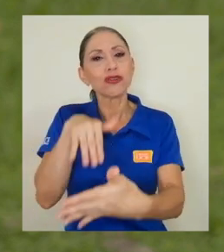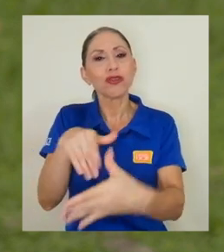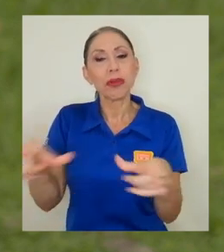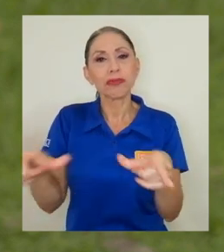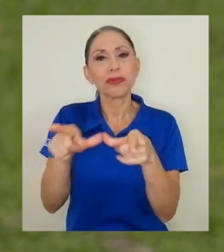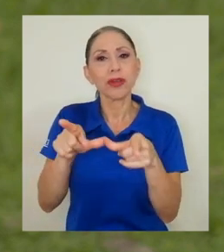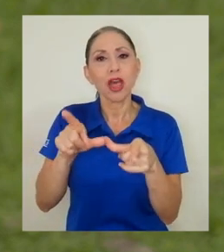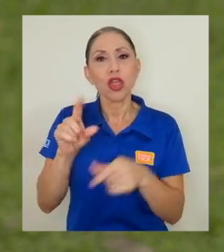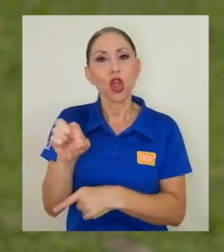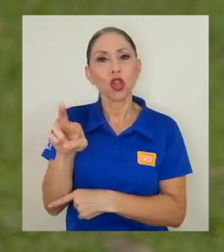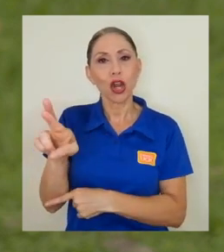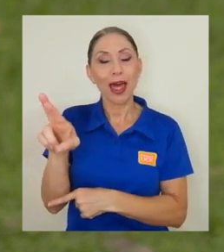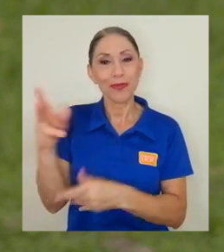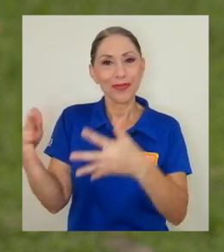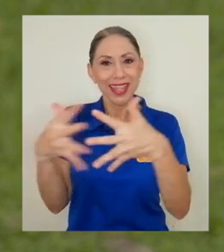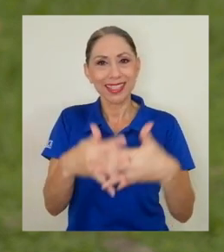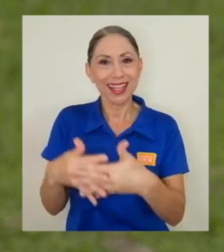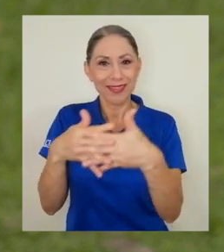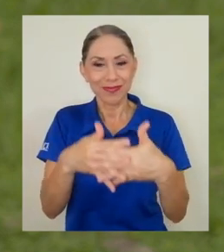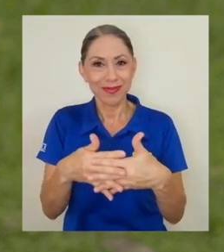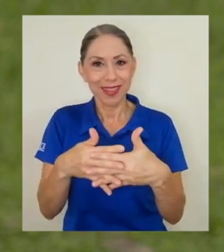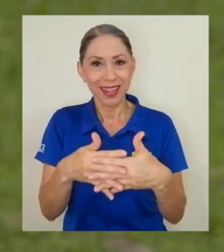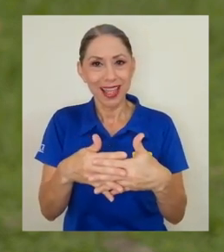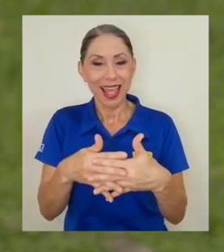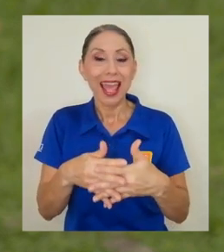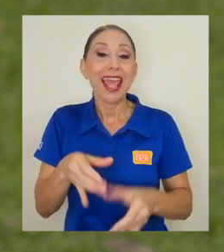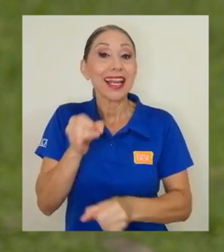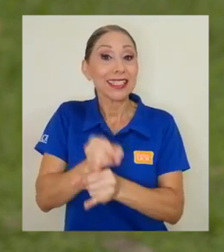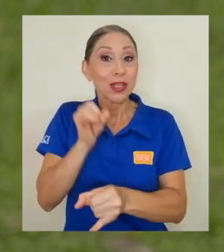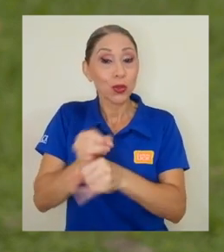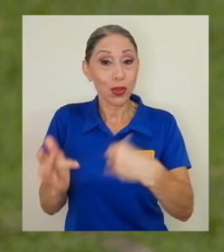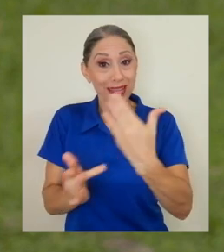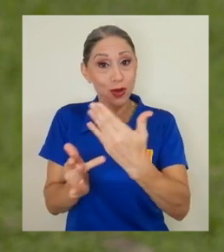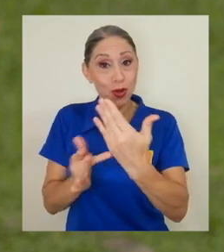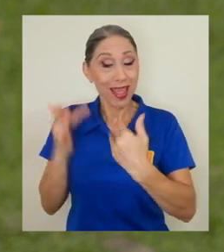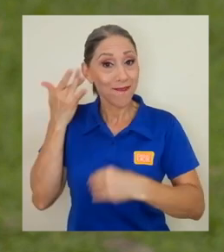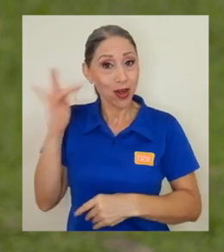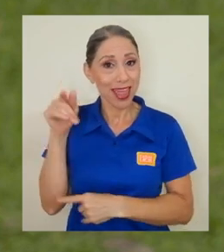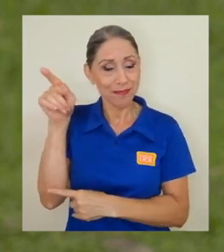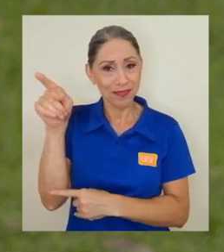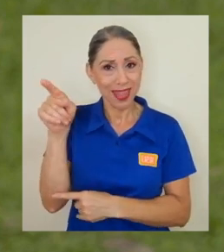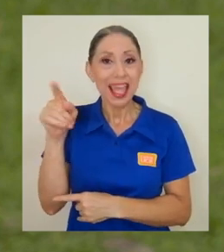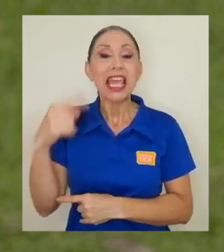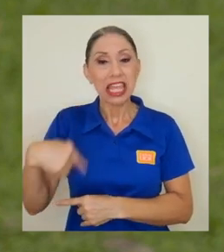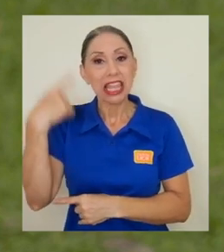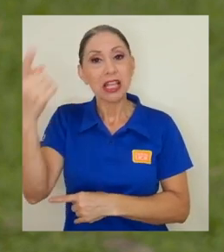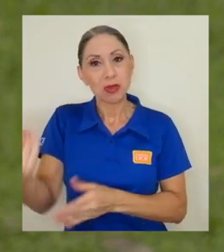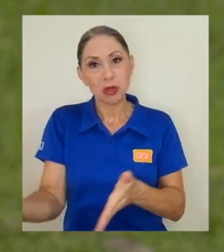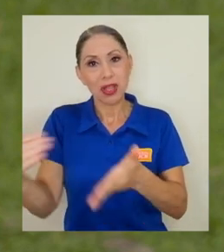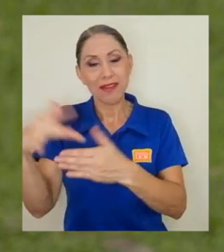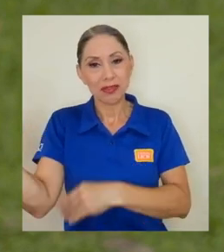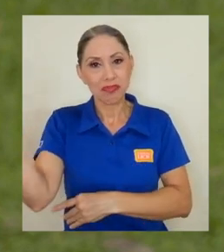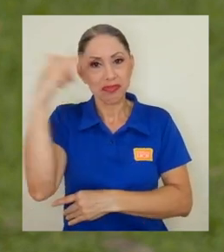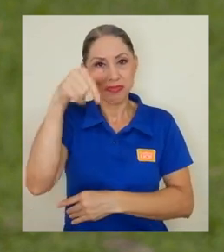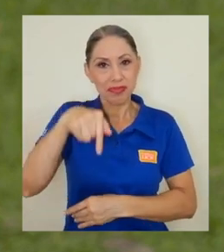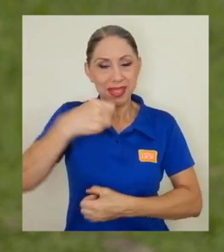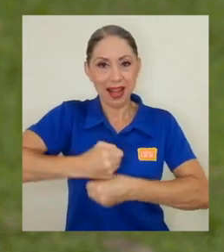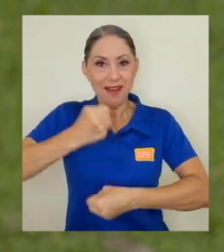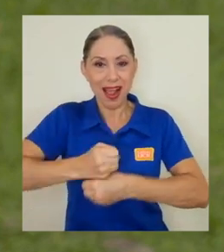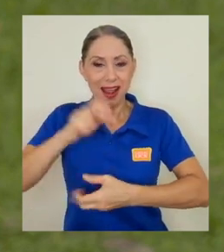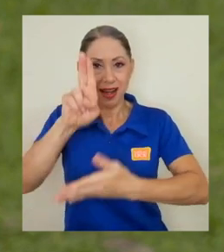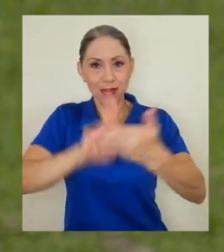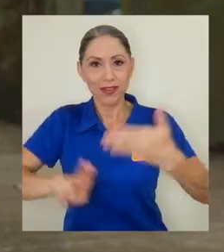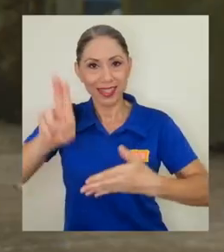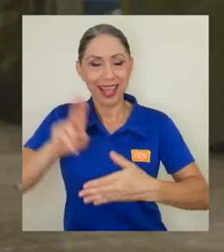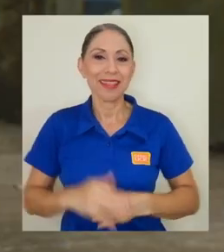en Estados Unidos, en el Florida Institute of Technology. Y posteriormente me regresé para trabajar nuevamente en la